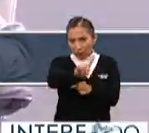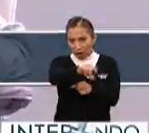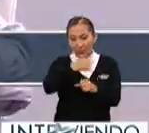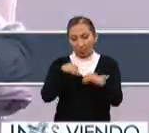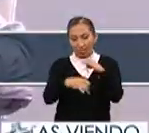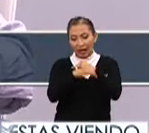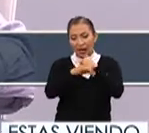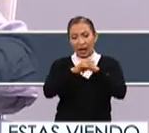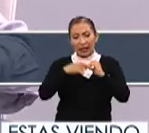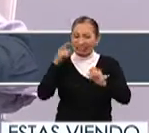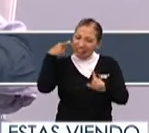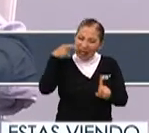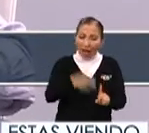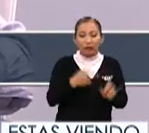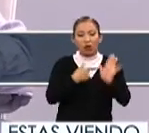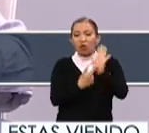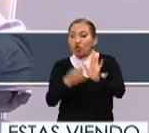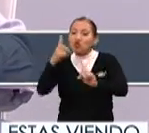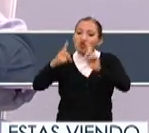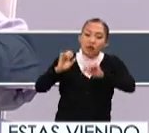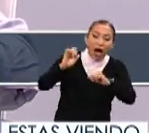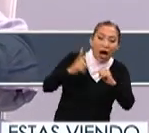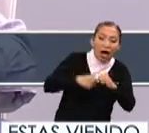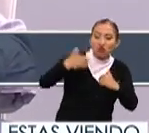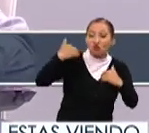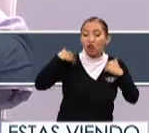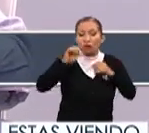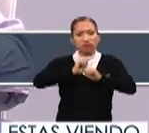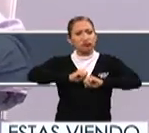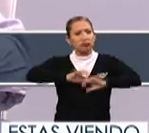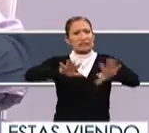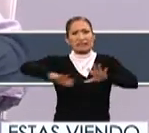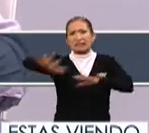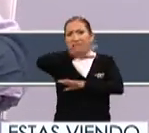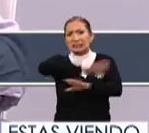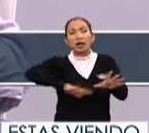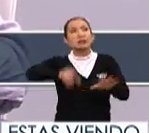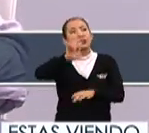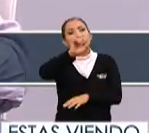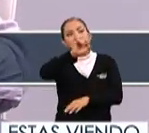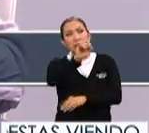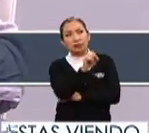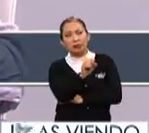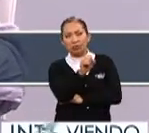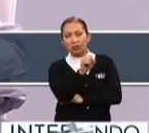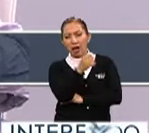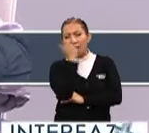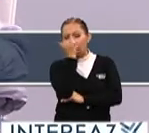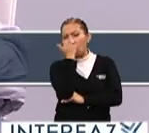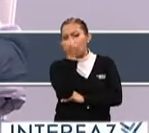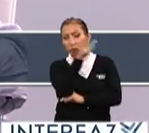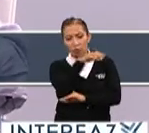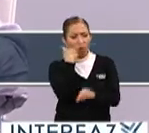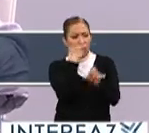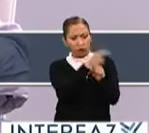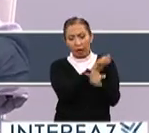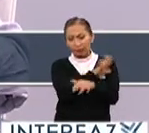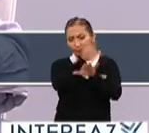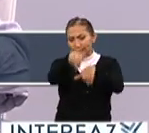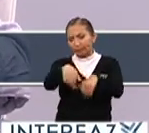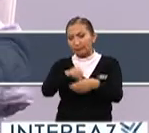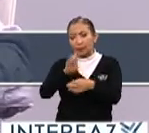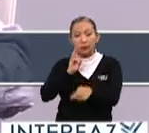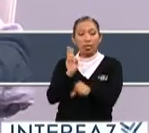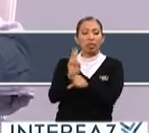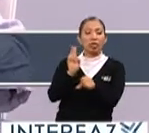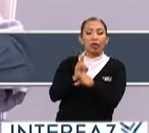digital, transmitiendo directamente, resolviendo dudas, tenemos una cobertura, tenemos más de 60 estudiantes que voluntariamente se inscribieron como